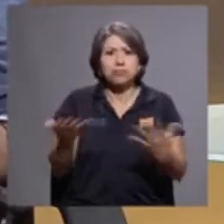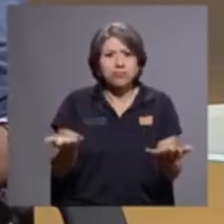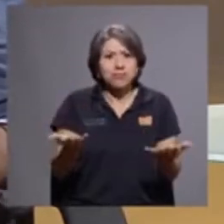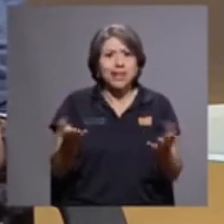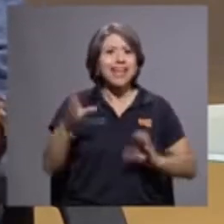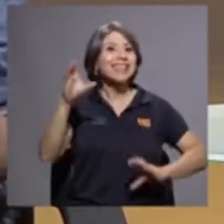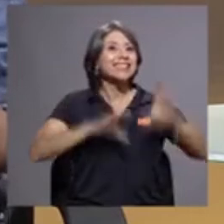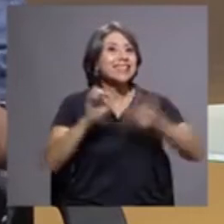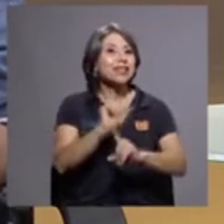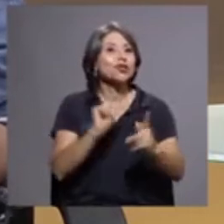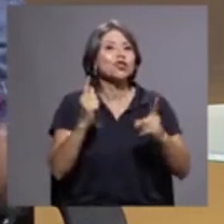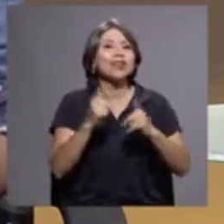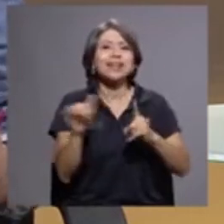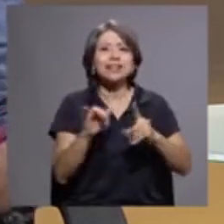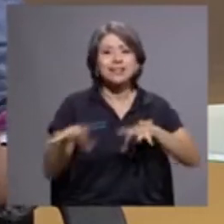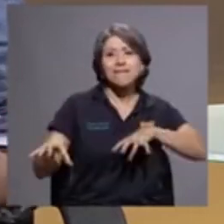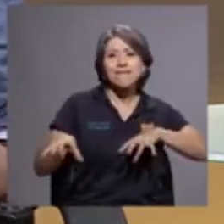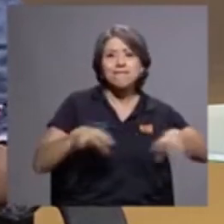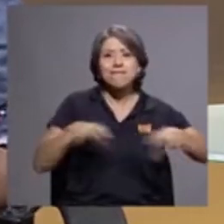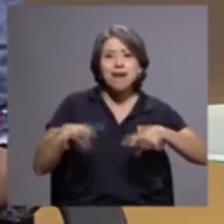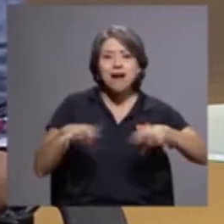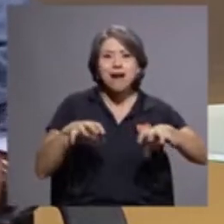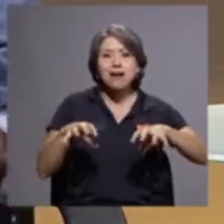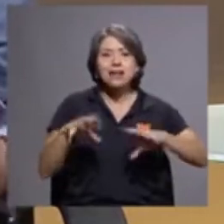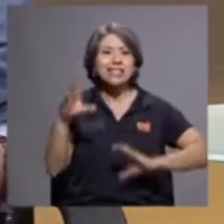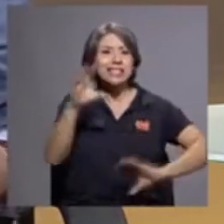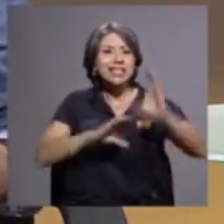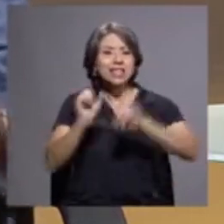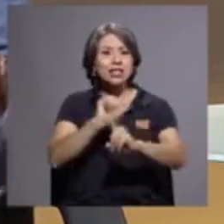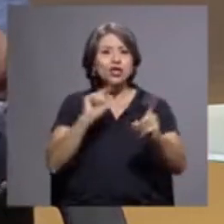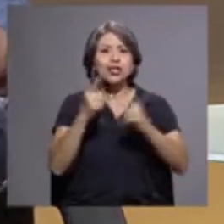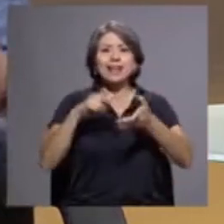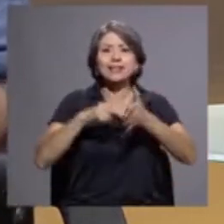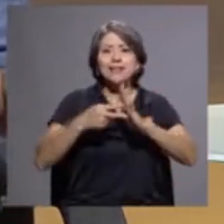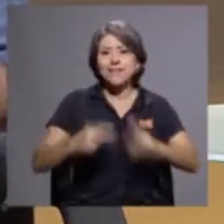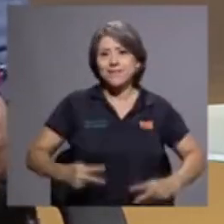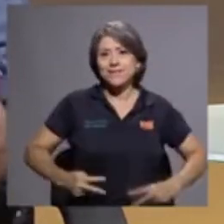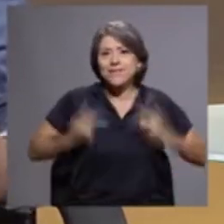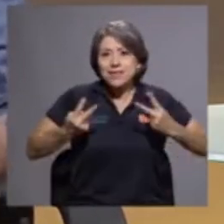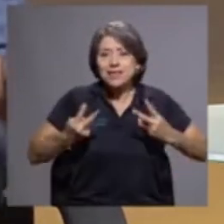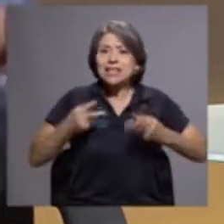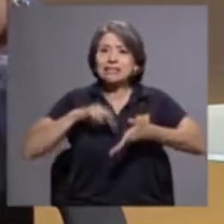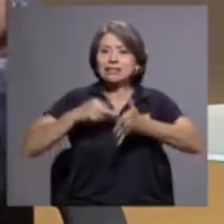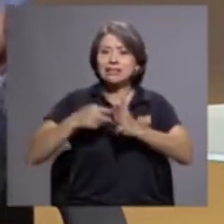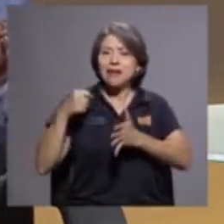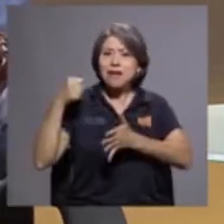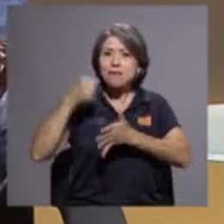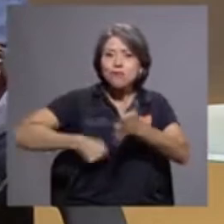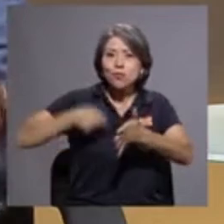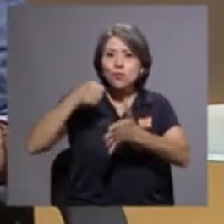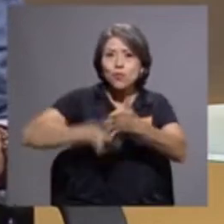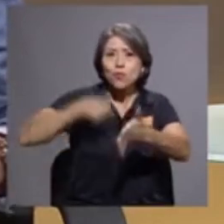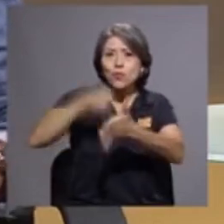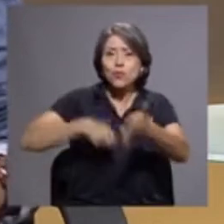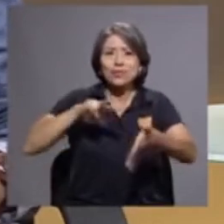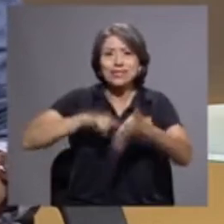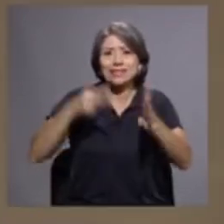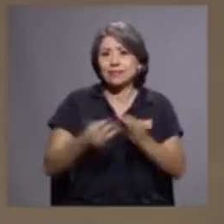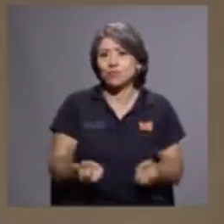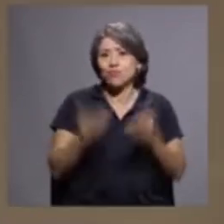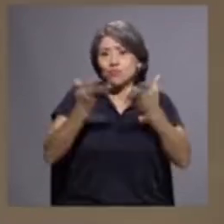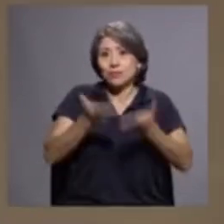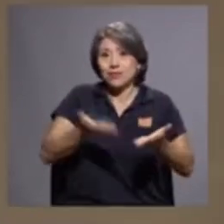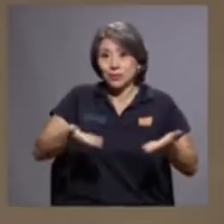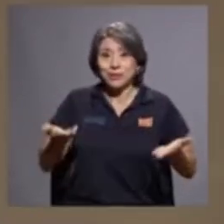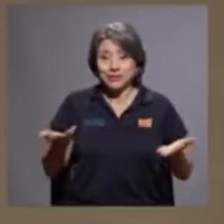efervescencia, Ciencias Sociales es vida, Ciencias Sociales es lucha, es muchas cosas,